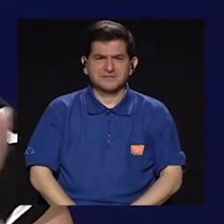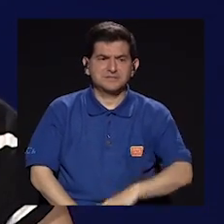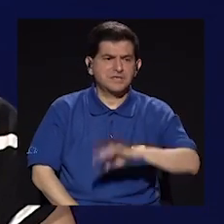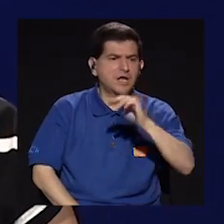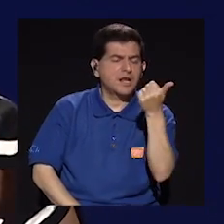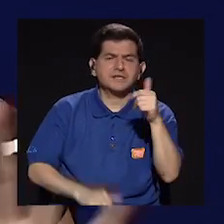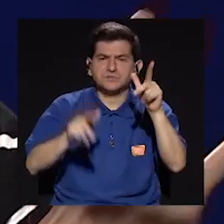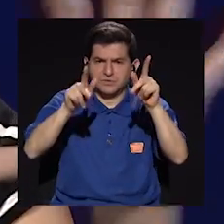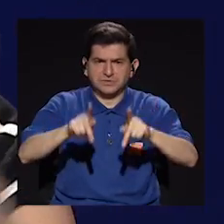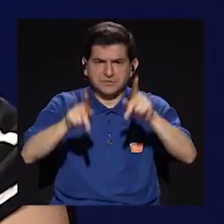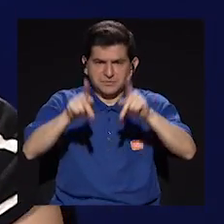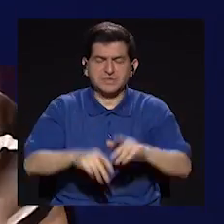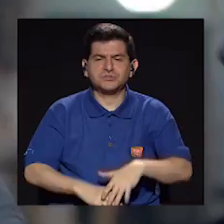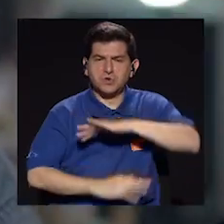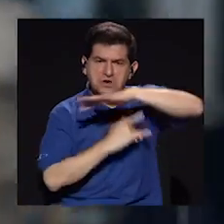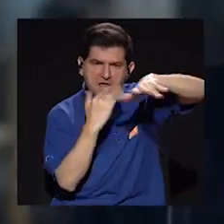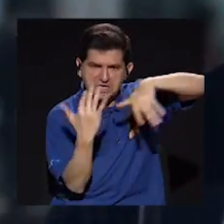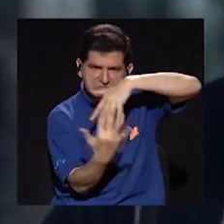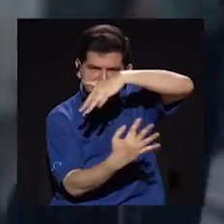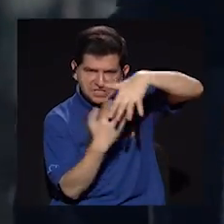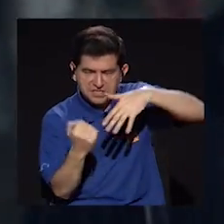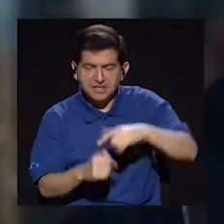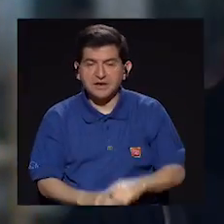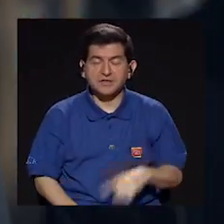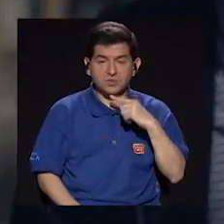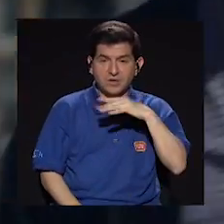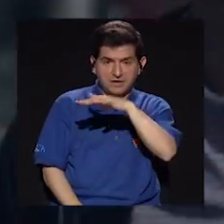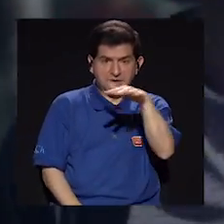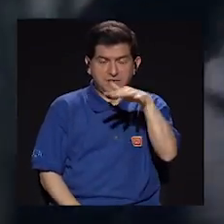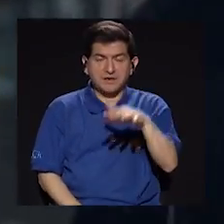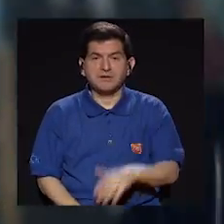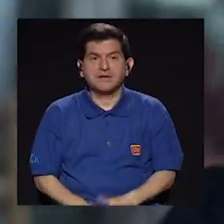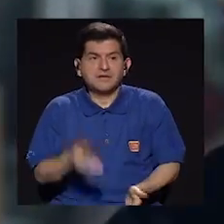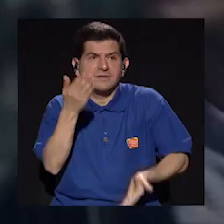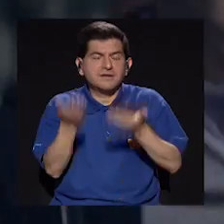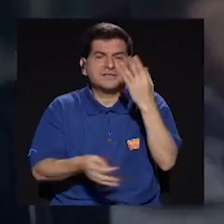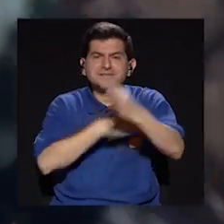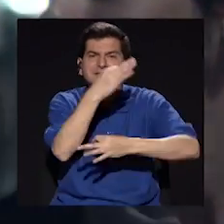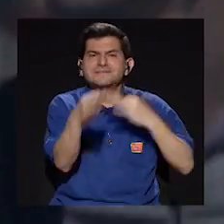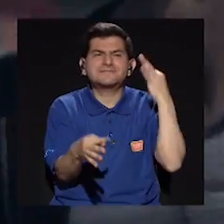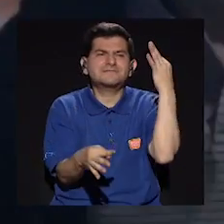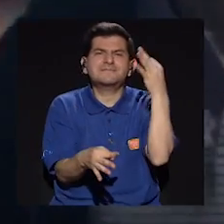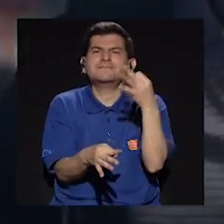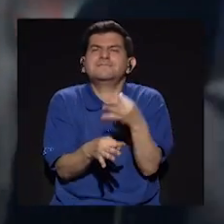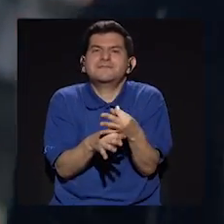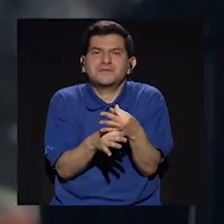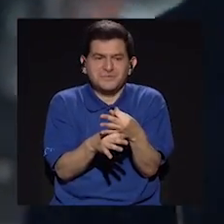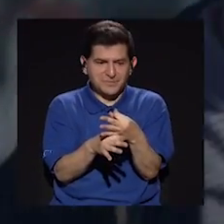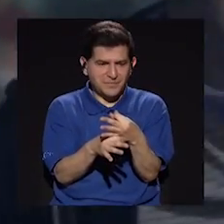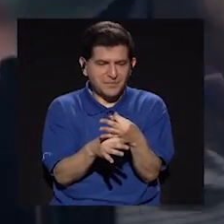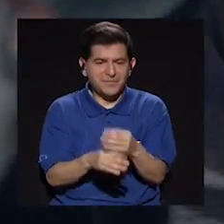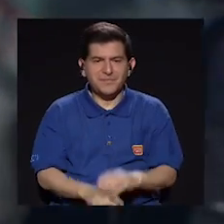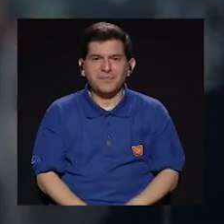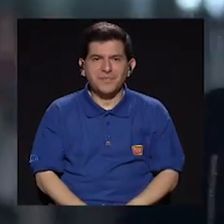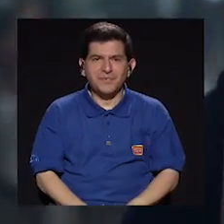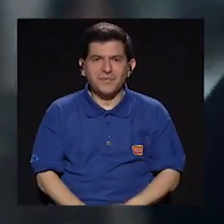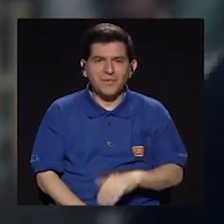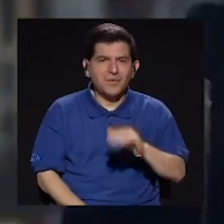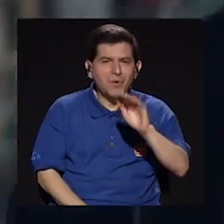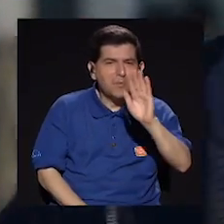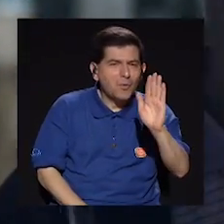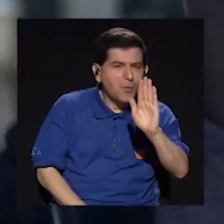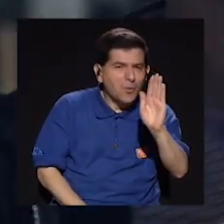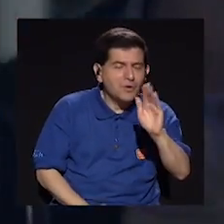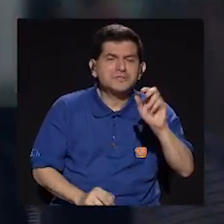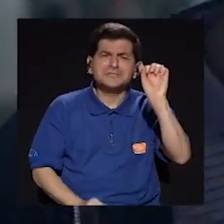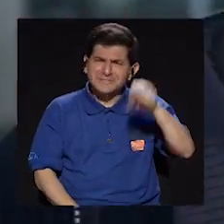otros personajes que interactuaban en esta realidad fueran como una clase de... Que estuvieran